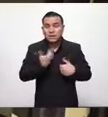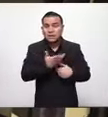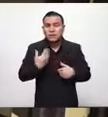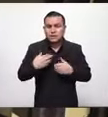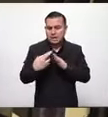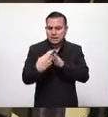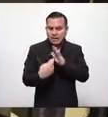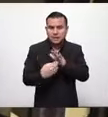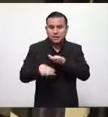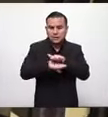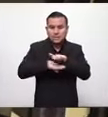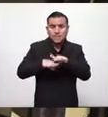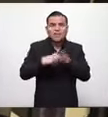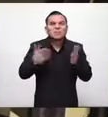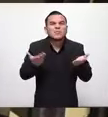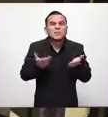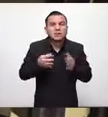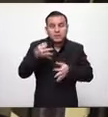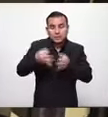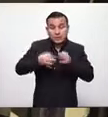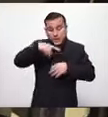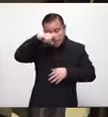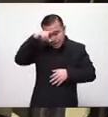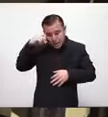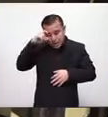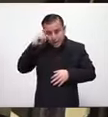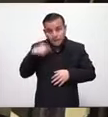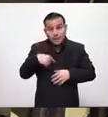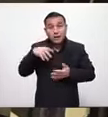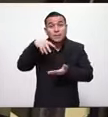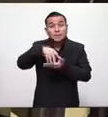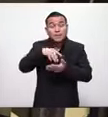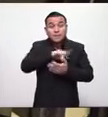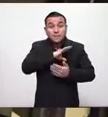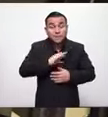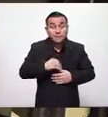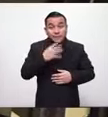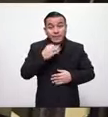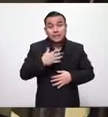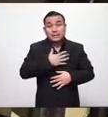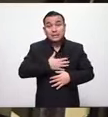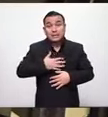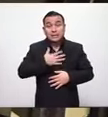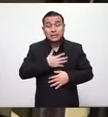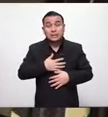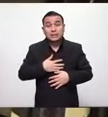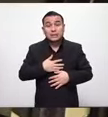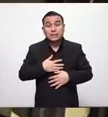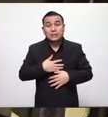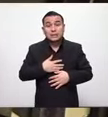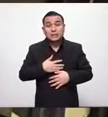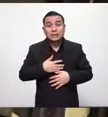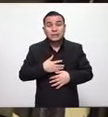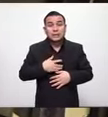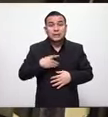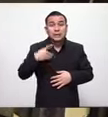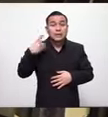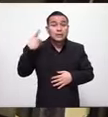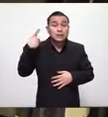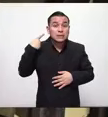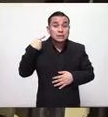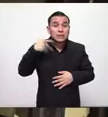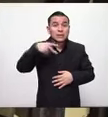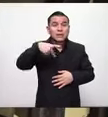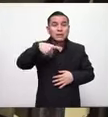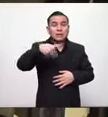nuestras leyes trabajando para nuestro país lastimosamente el diputado Ponce está amagado por el